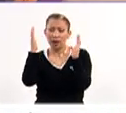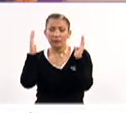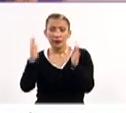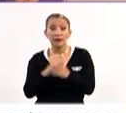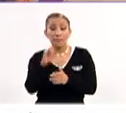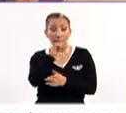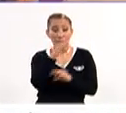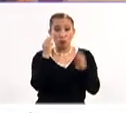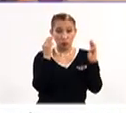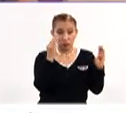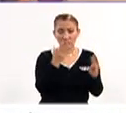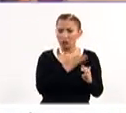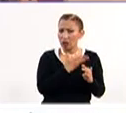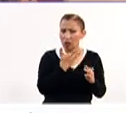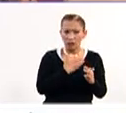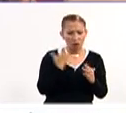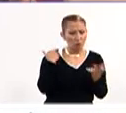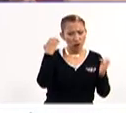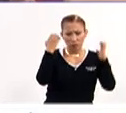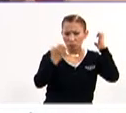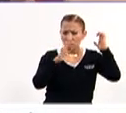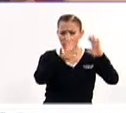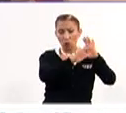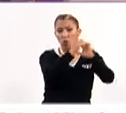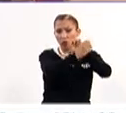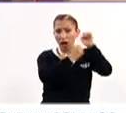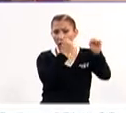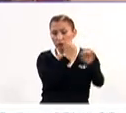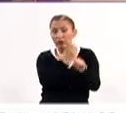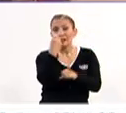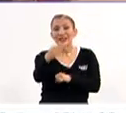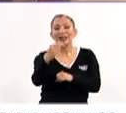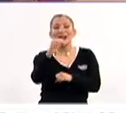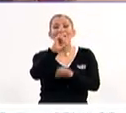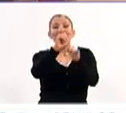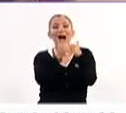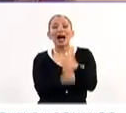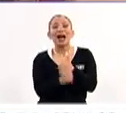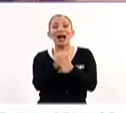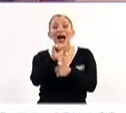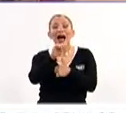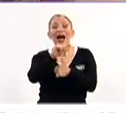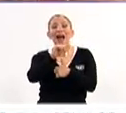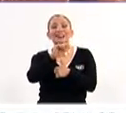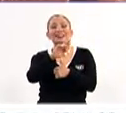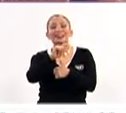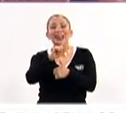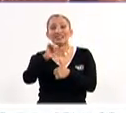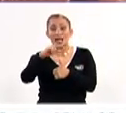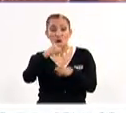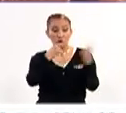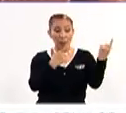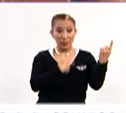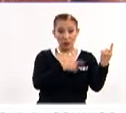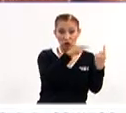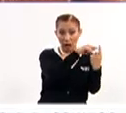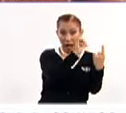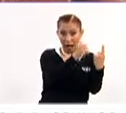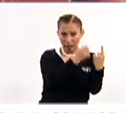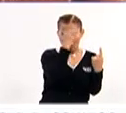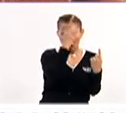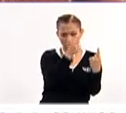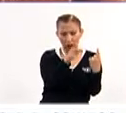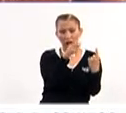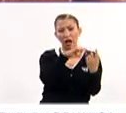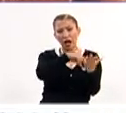museo tiene toda una exposición anual que se llama Artesano en donde se une a un artista conocido, ya sea